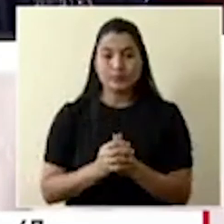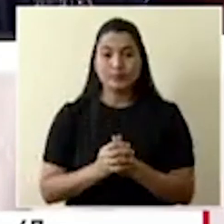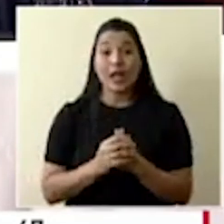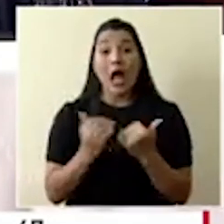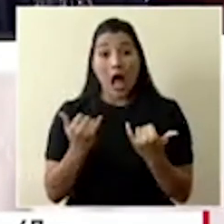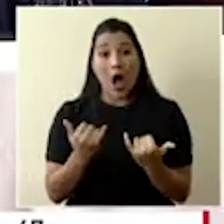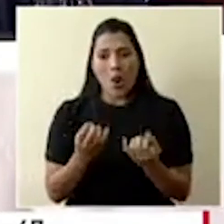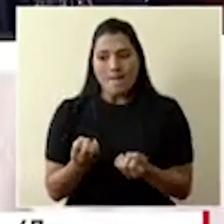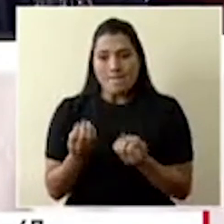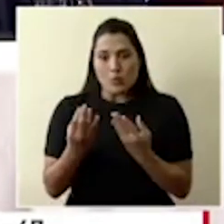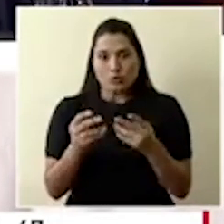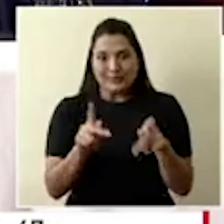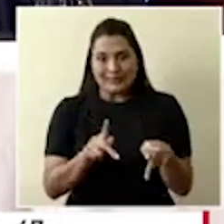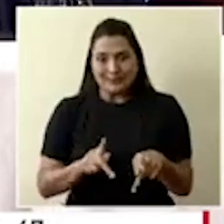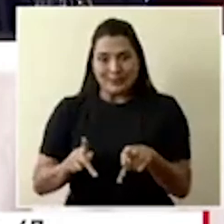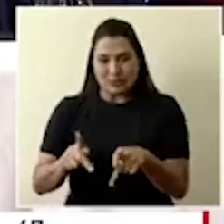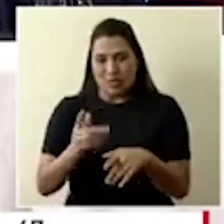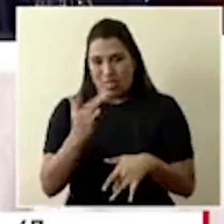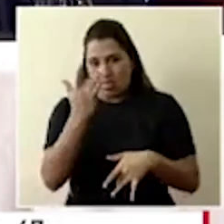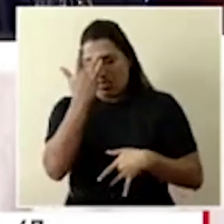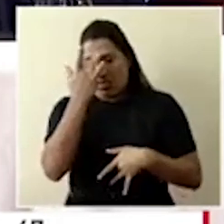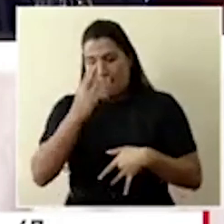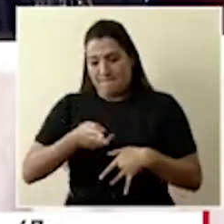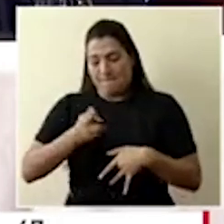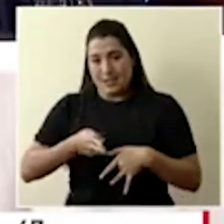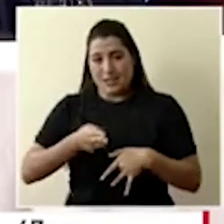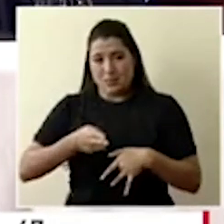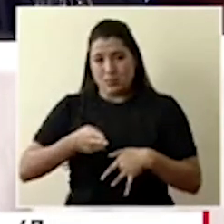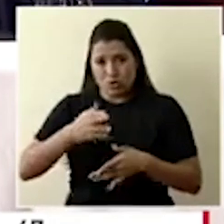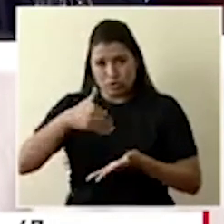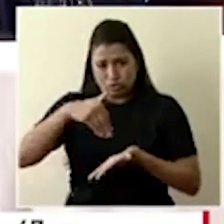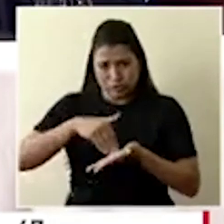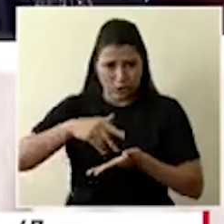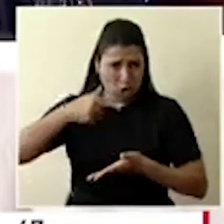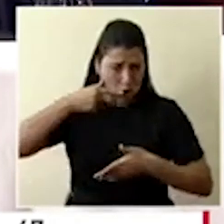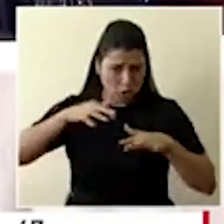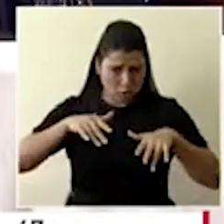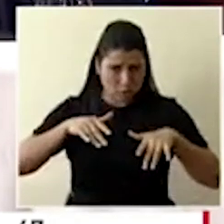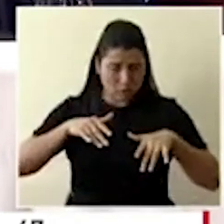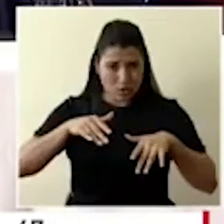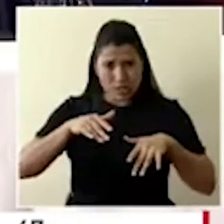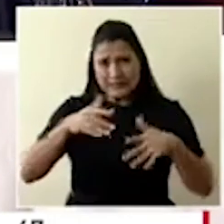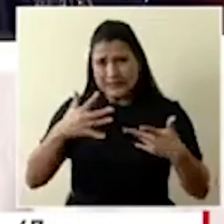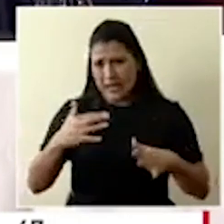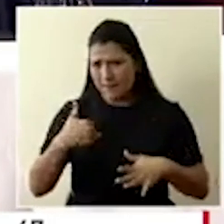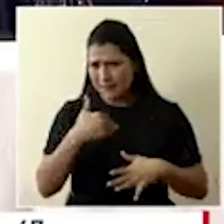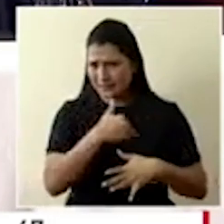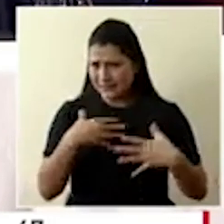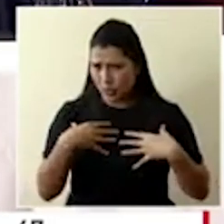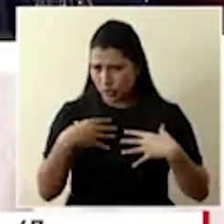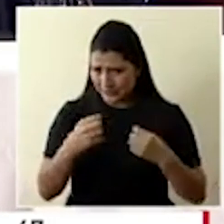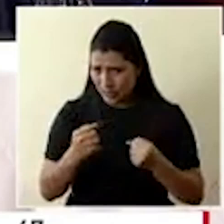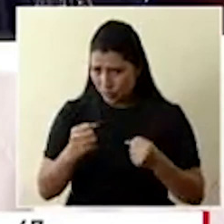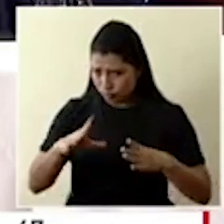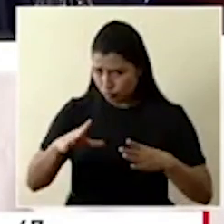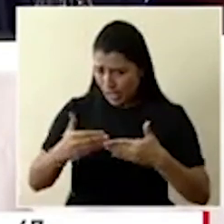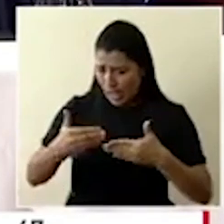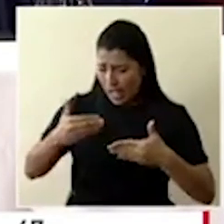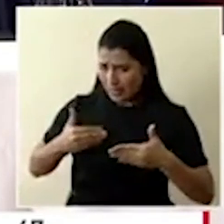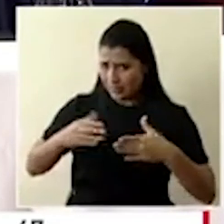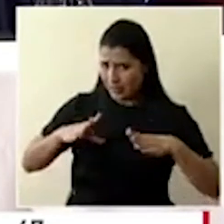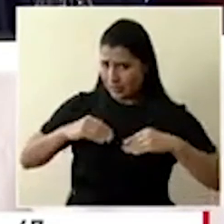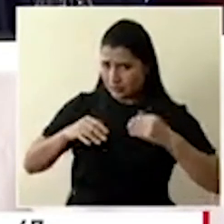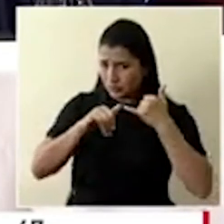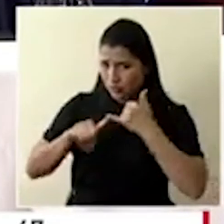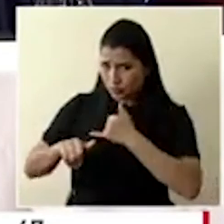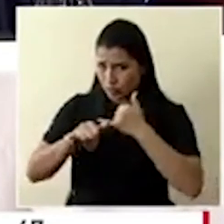de COVID-19 registrados en un call center, ¿tenía el Ministerio de Salud denuncias por incumplimiento de las medidas obligatorias que habían sido emitidas para esta empresa en concreto?